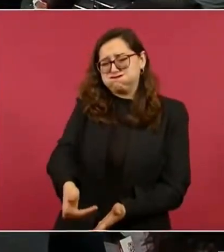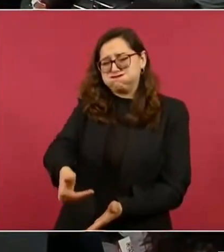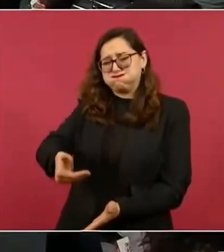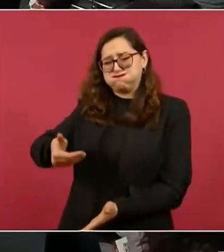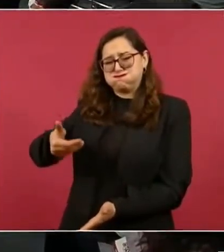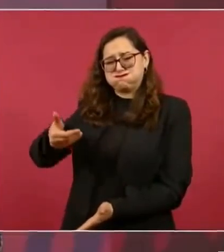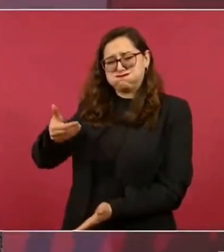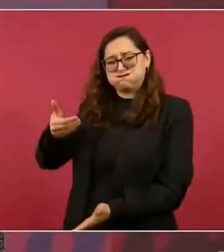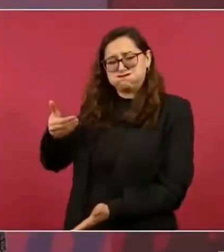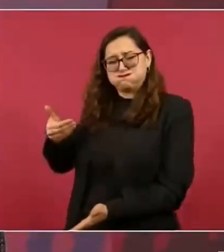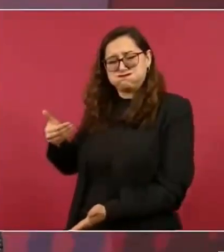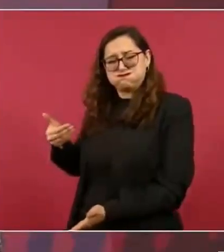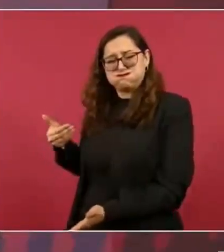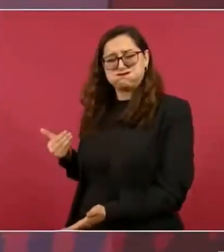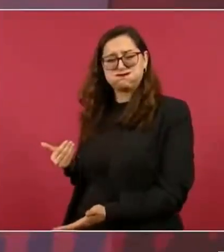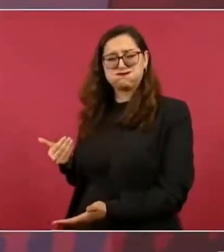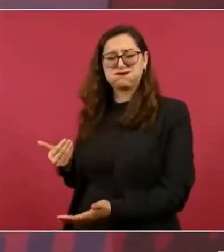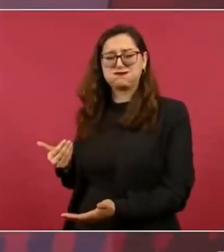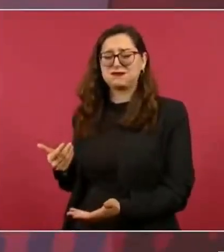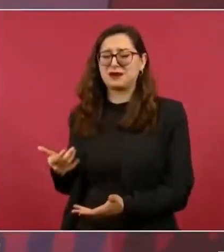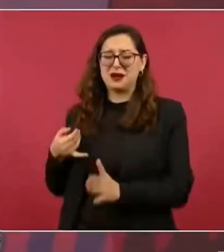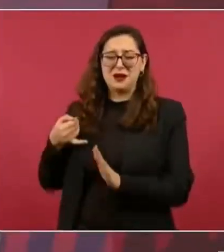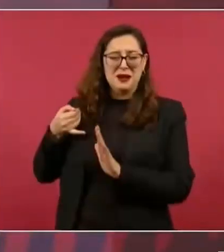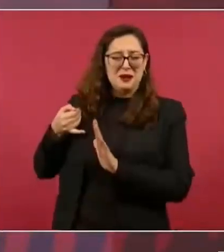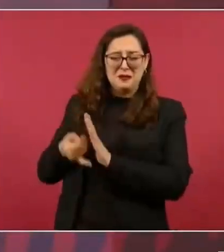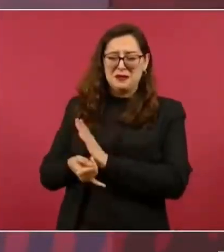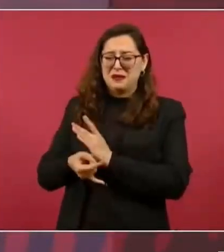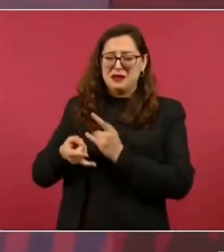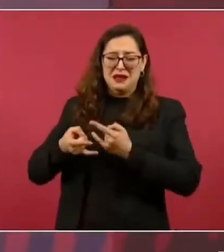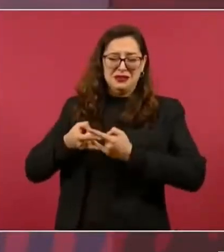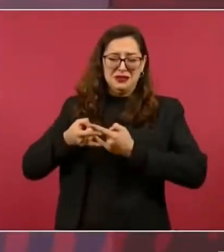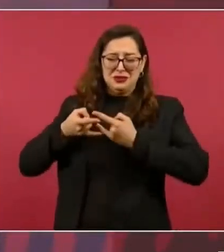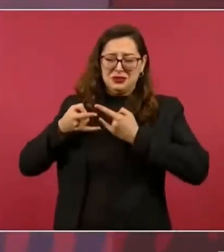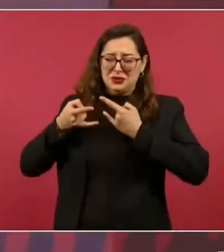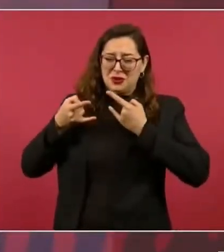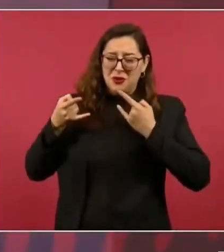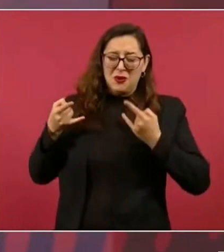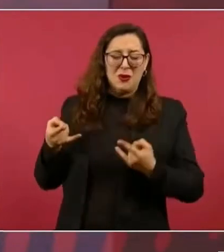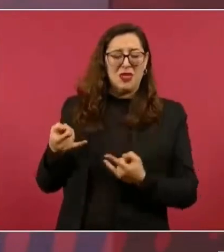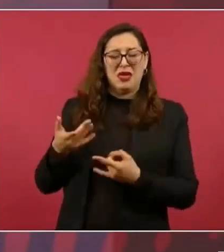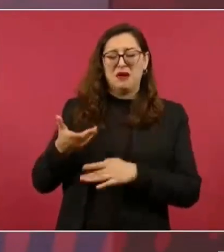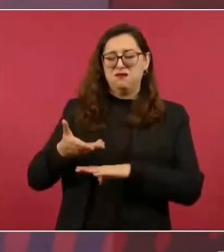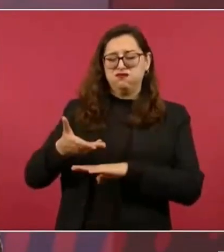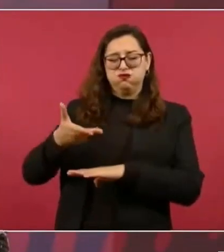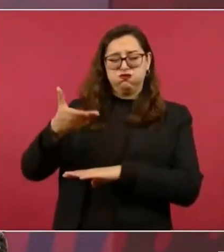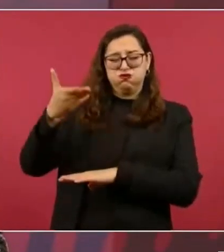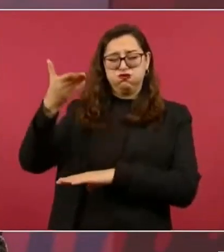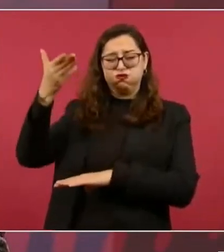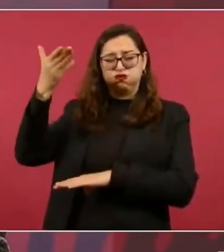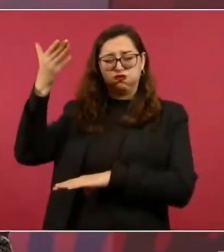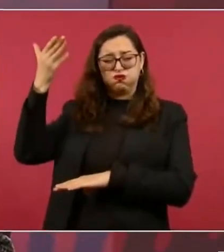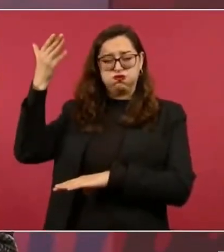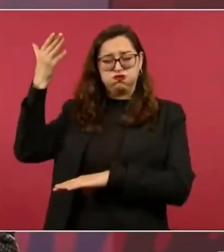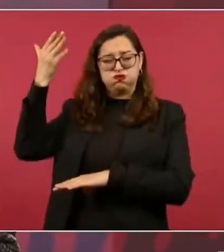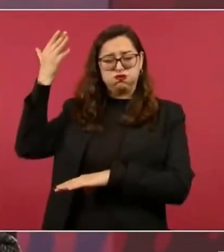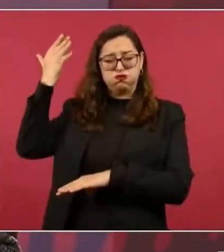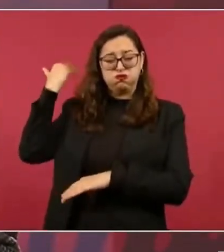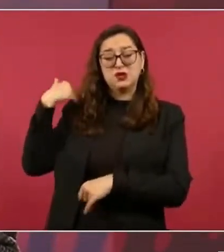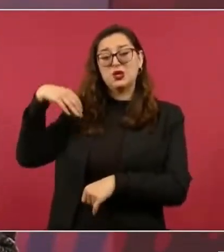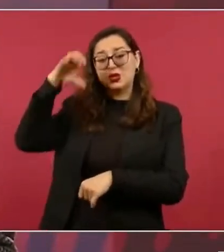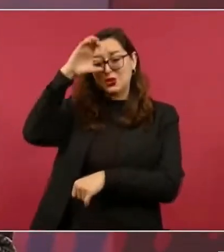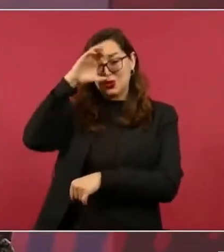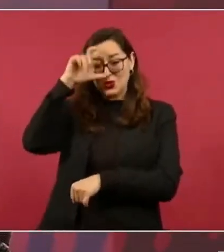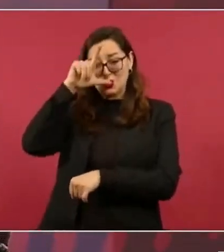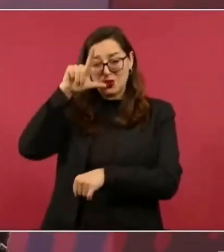México tiene raíces profundas y somos herederos de grandes culturas y